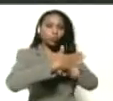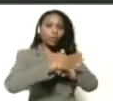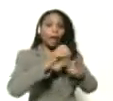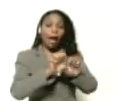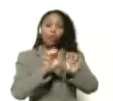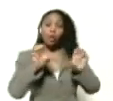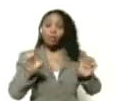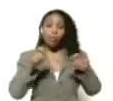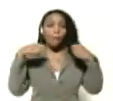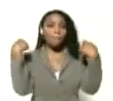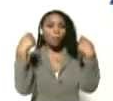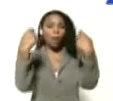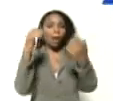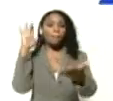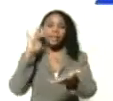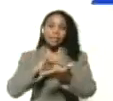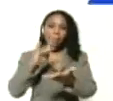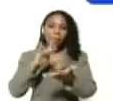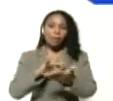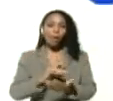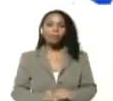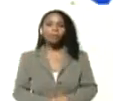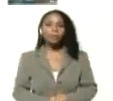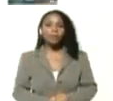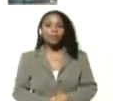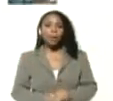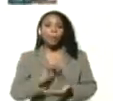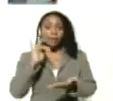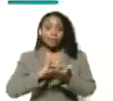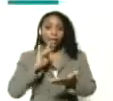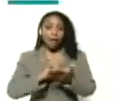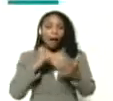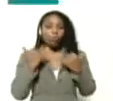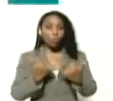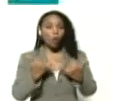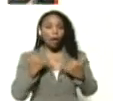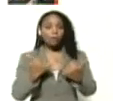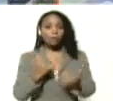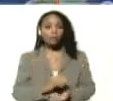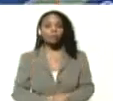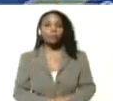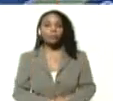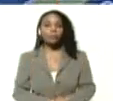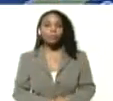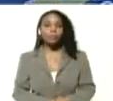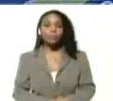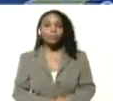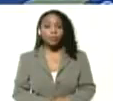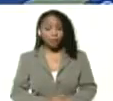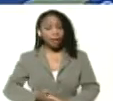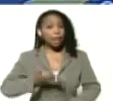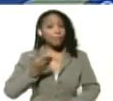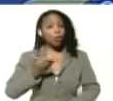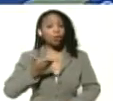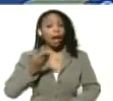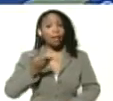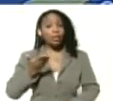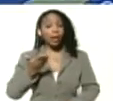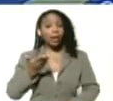educación popular participativa. Presencial. Protagónica. Que importante es,